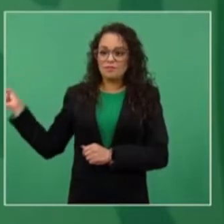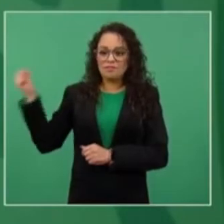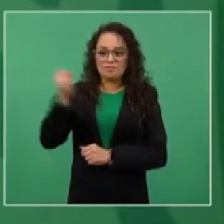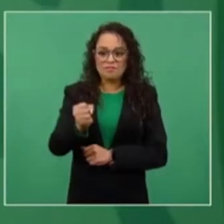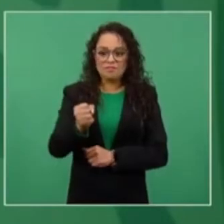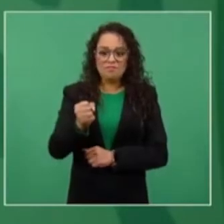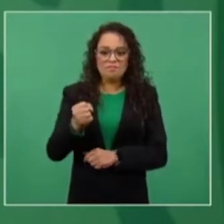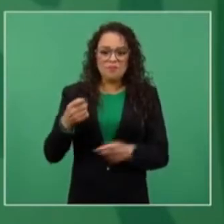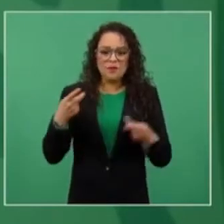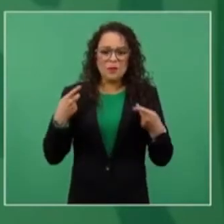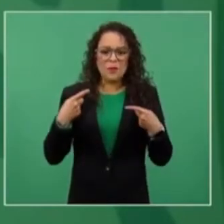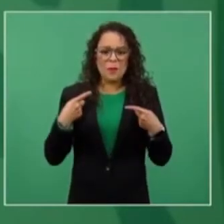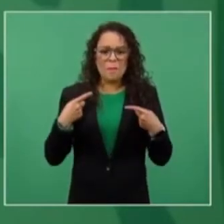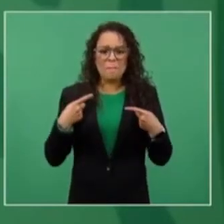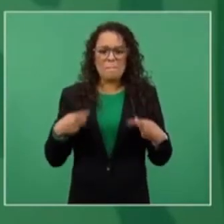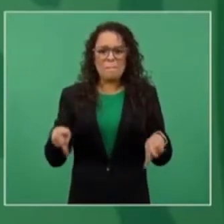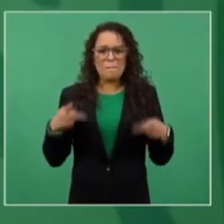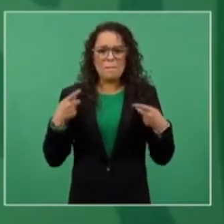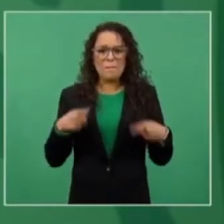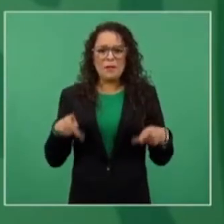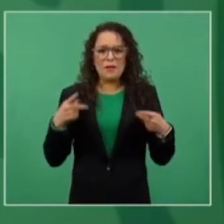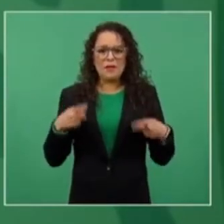un adorno.